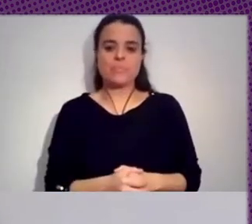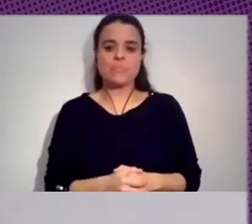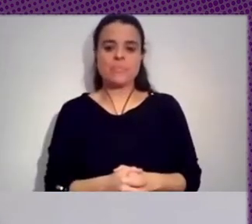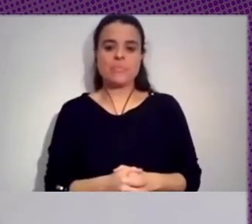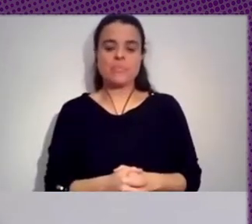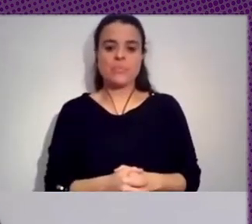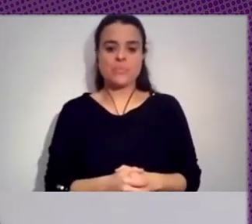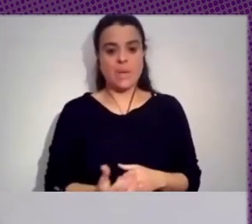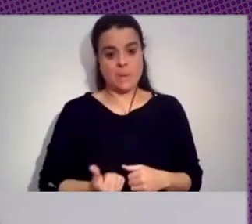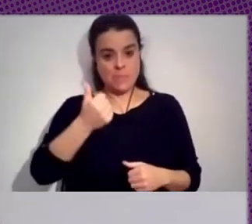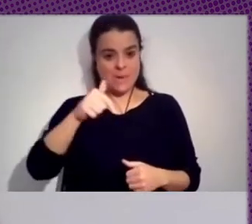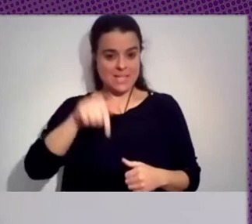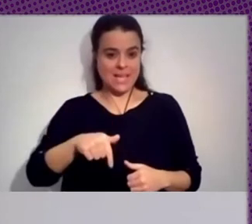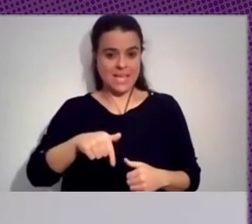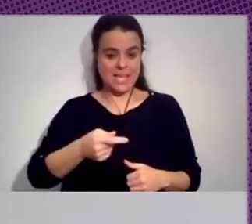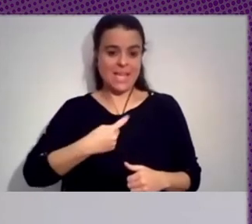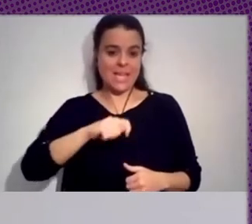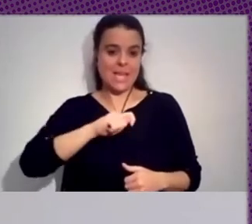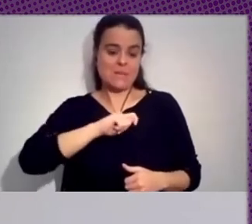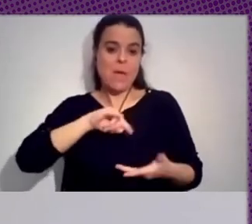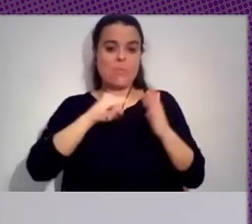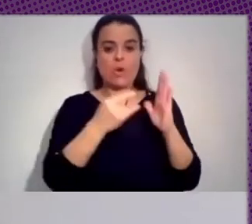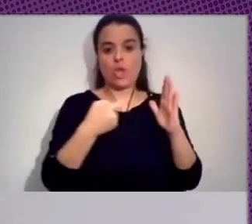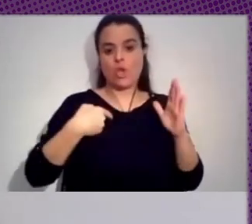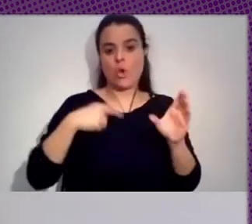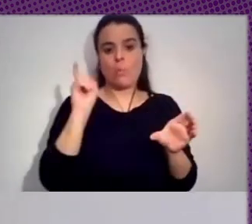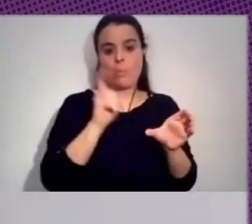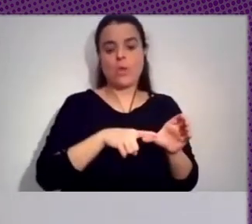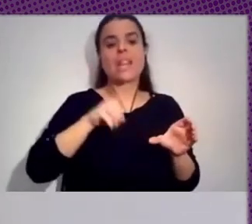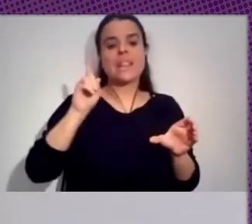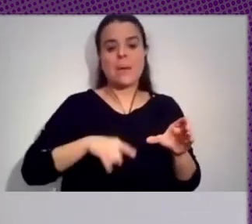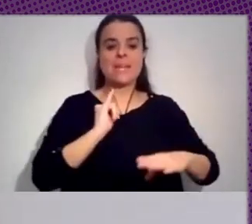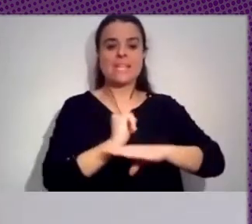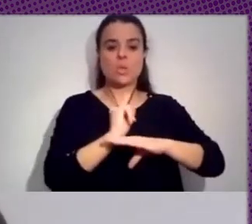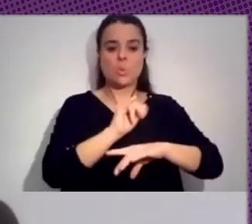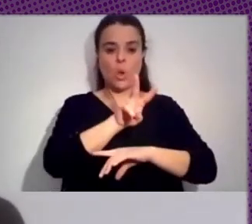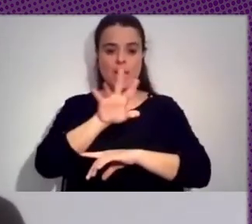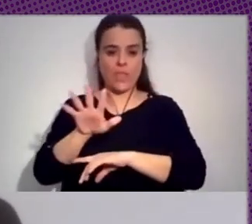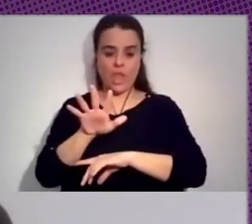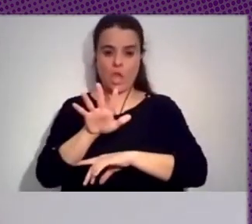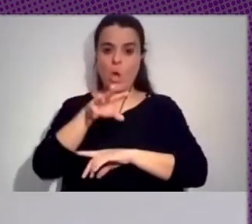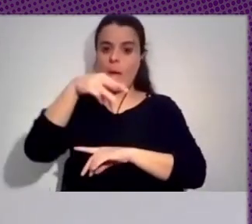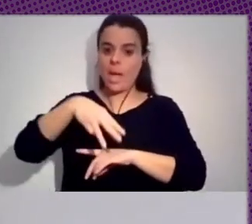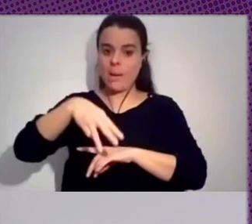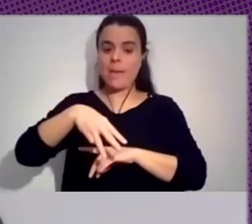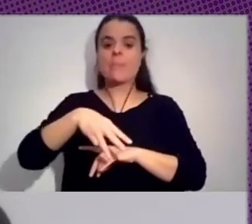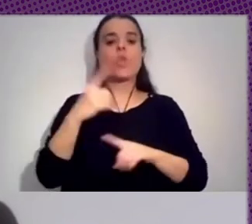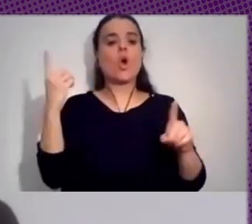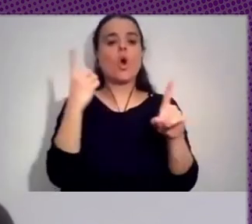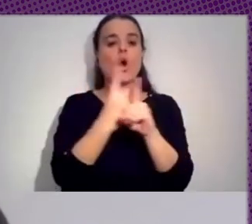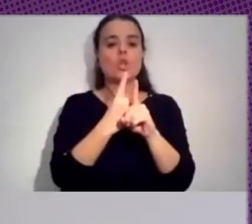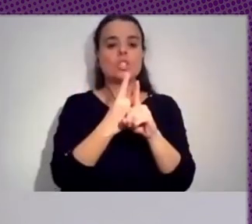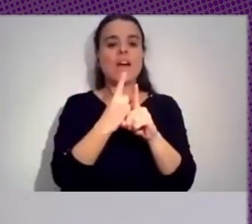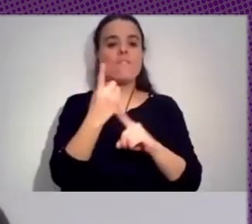el proyecto en el cual participo, y también el Instituto 25M del Observatorio contra la Desinformación Digital, que lo